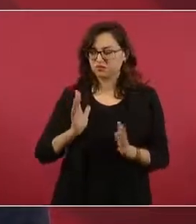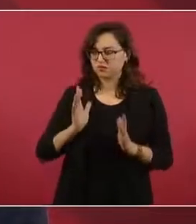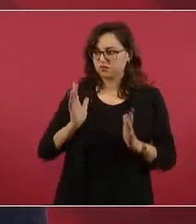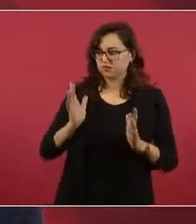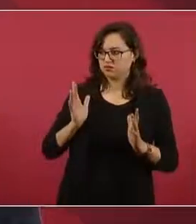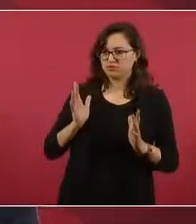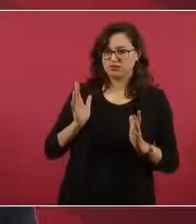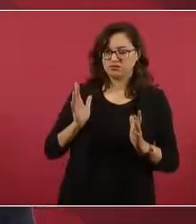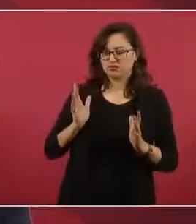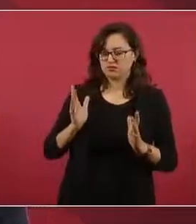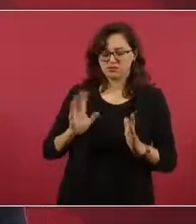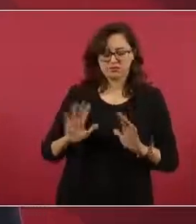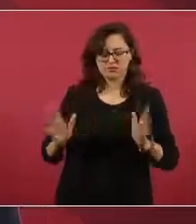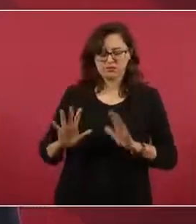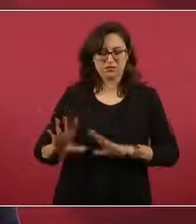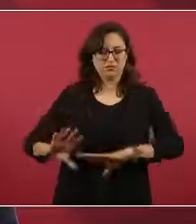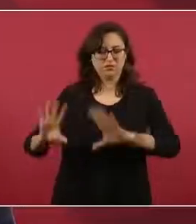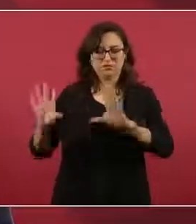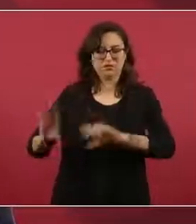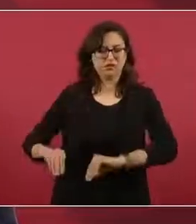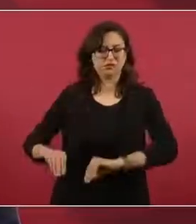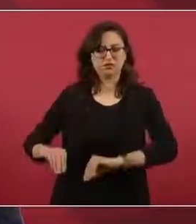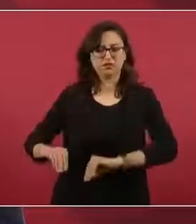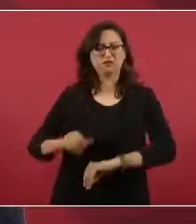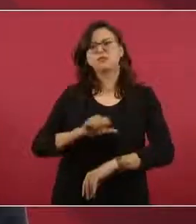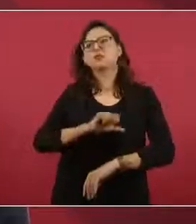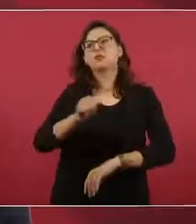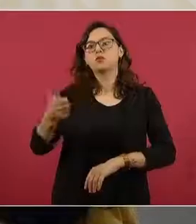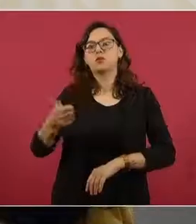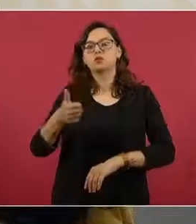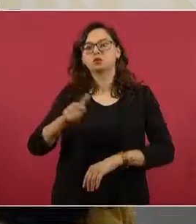noticias estaban así, de ese tipo.